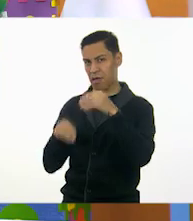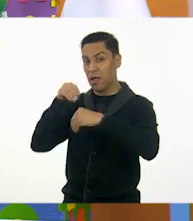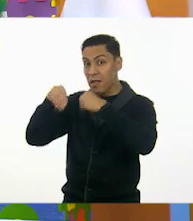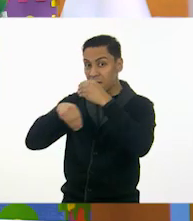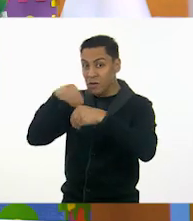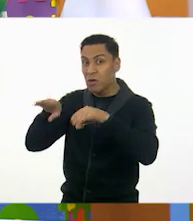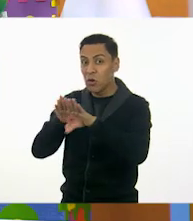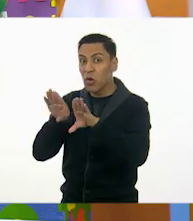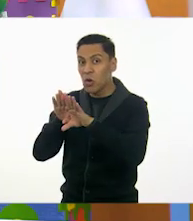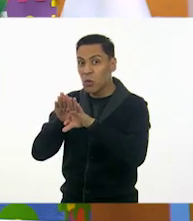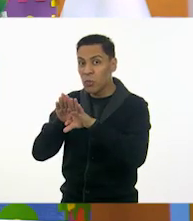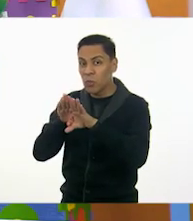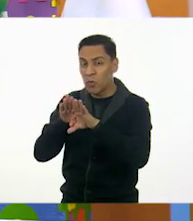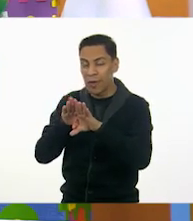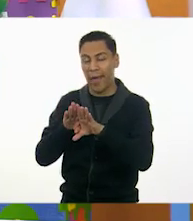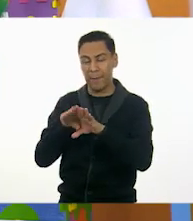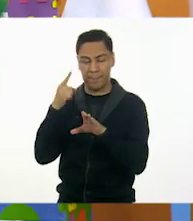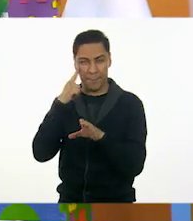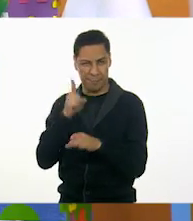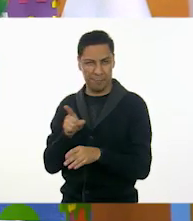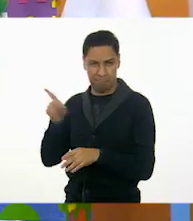Puedes tomar una parte.